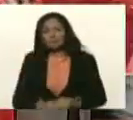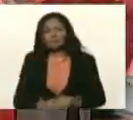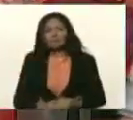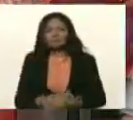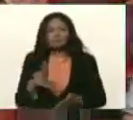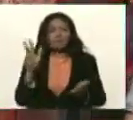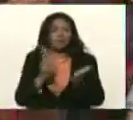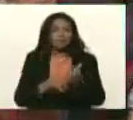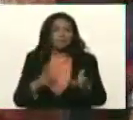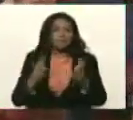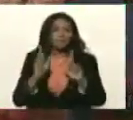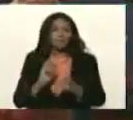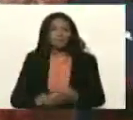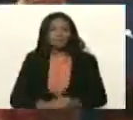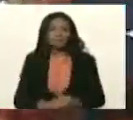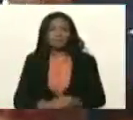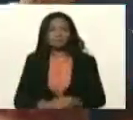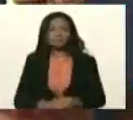aprobado,